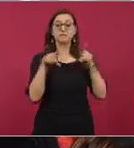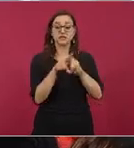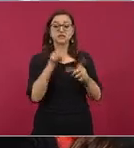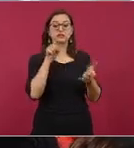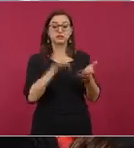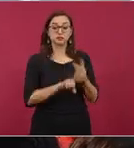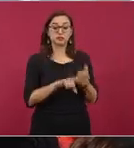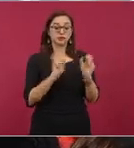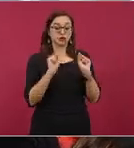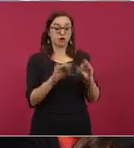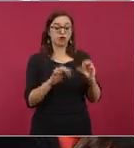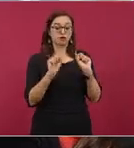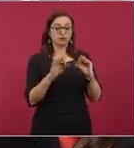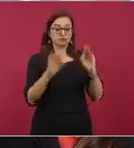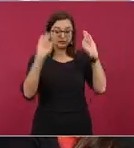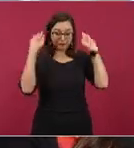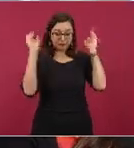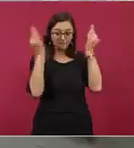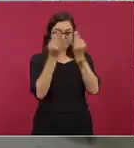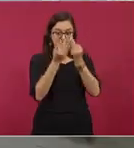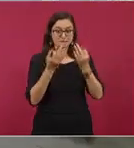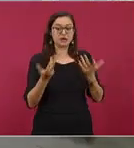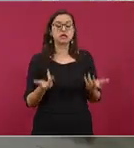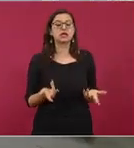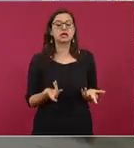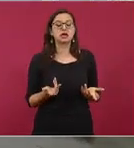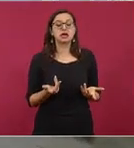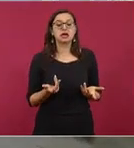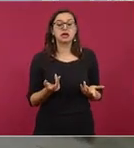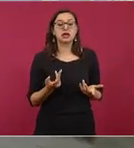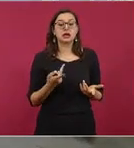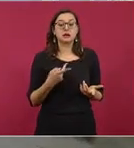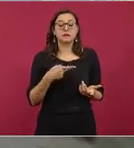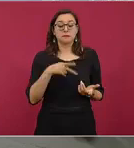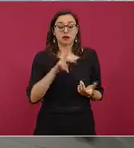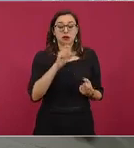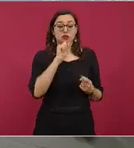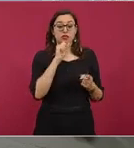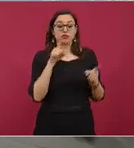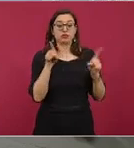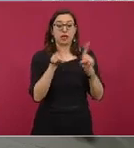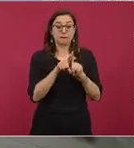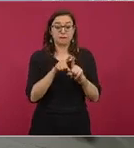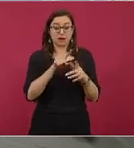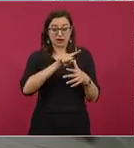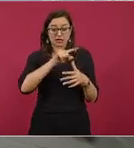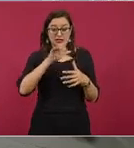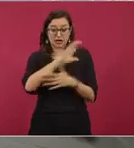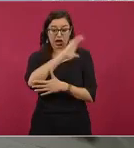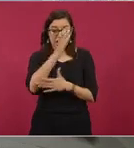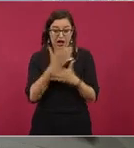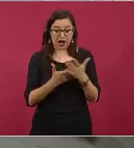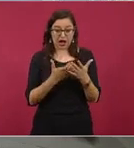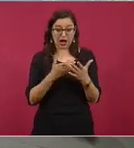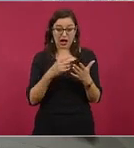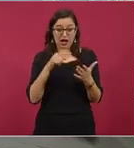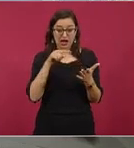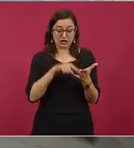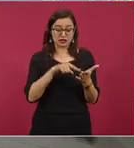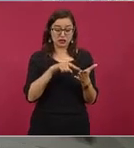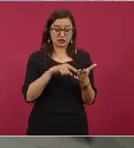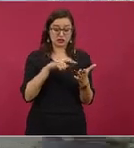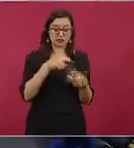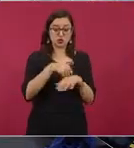migratoria y no sólo eso sino bajo el capítulo 14 de